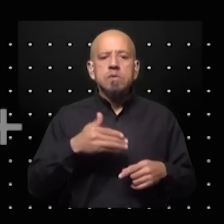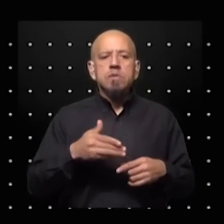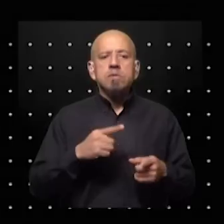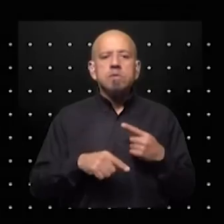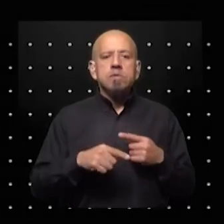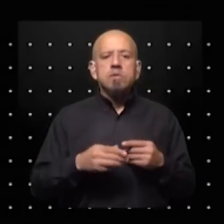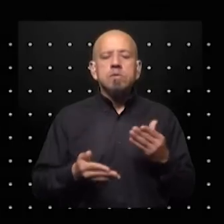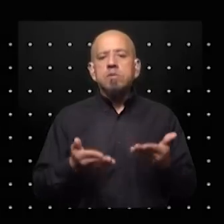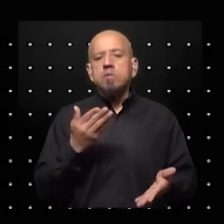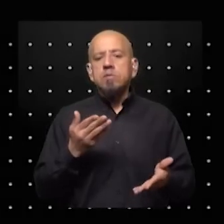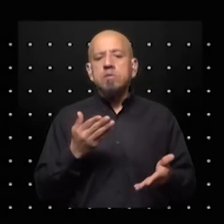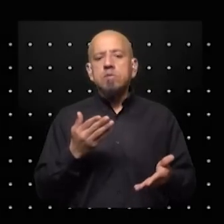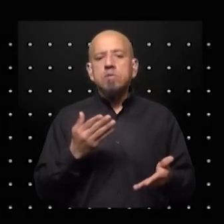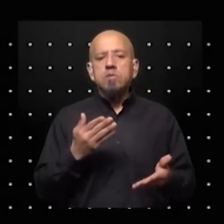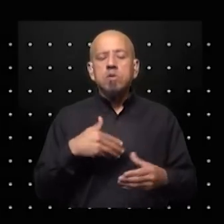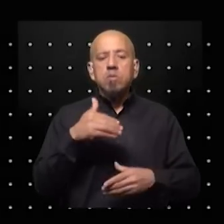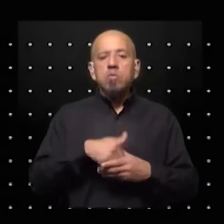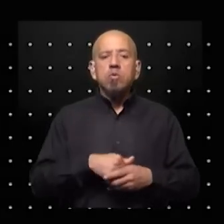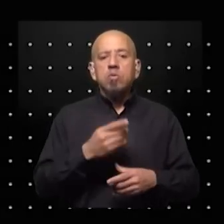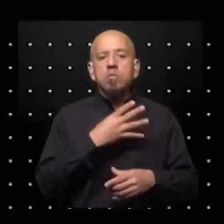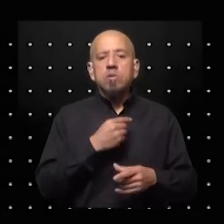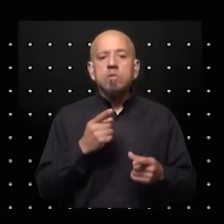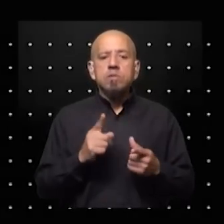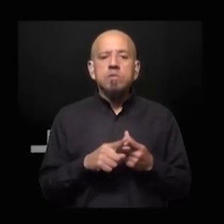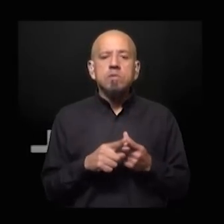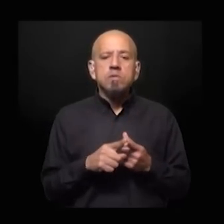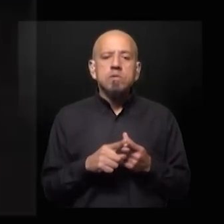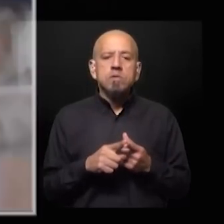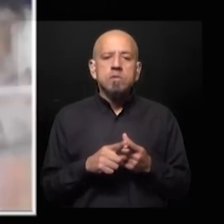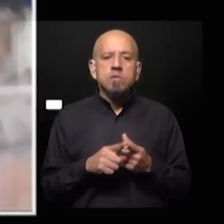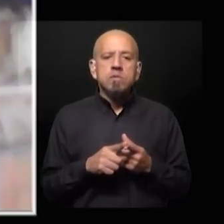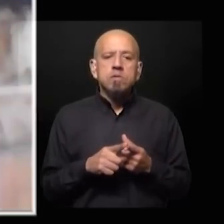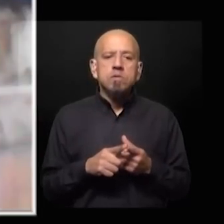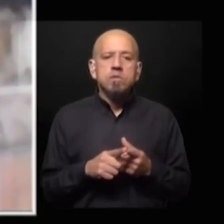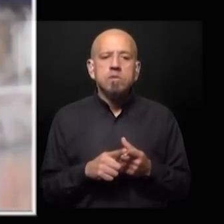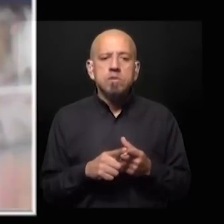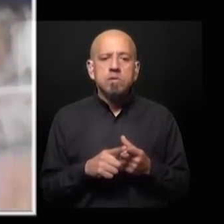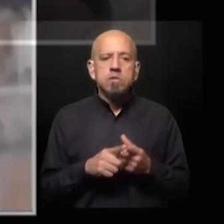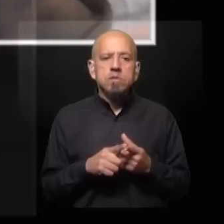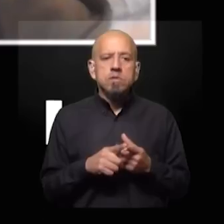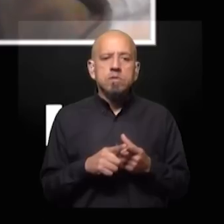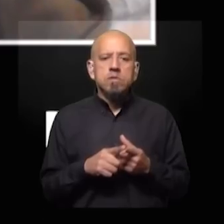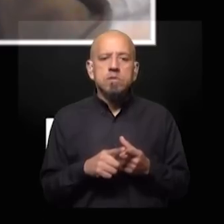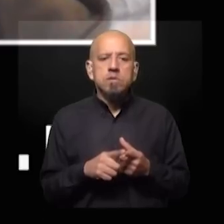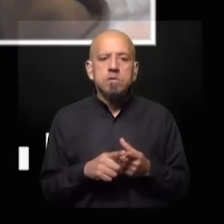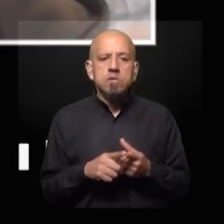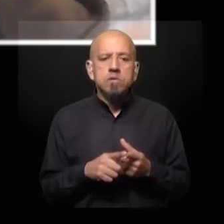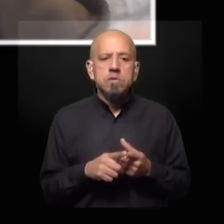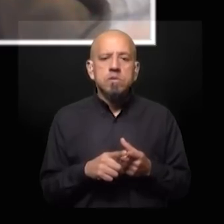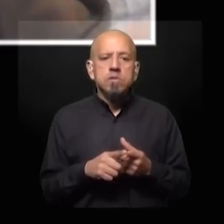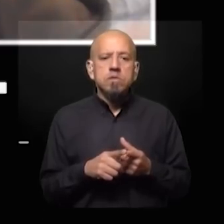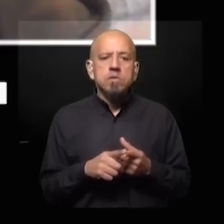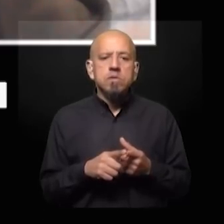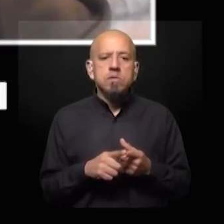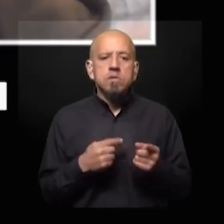o en muy alto voto en blanco lo que sí sí no perdón pero es pensando en esto que decías ¿no? del kirchnerismo y el